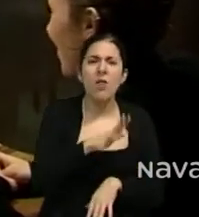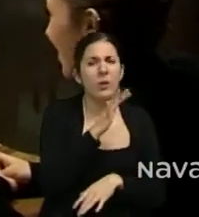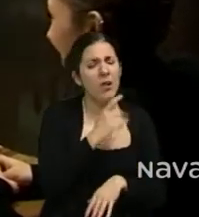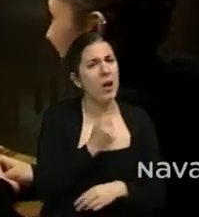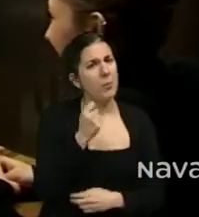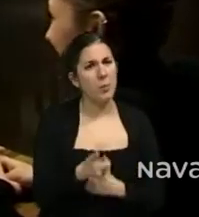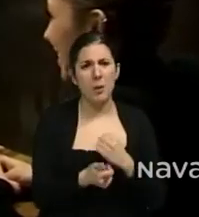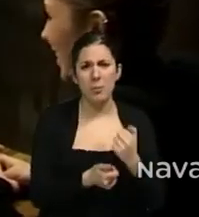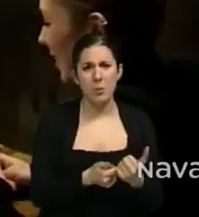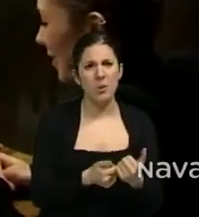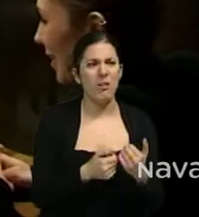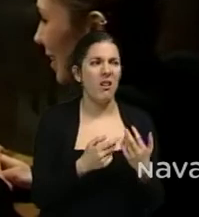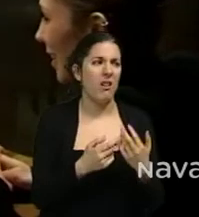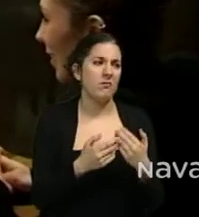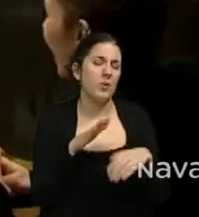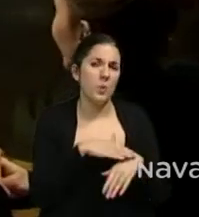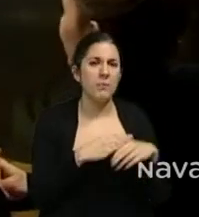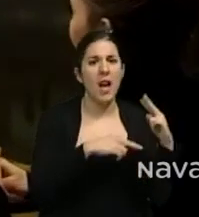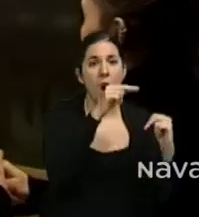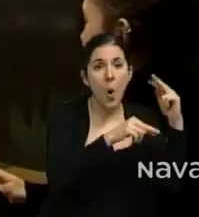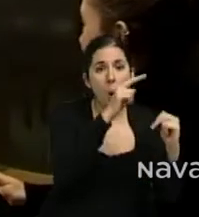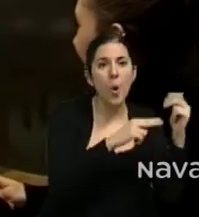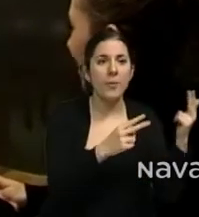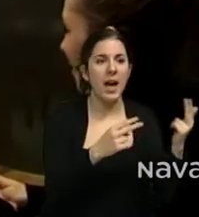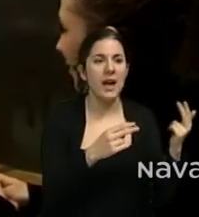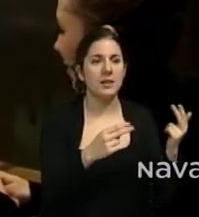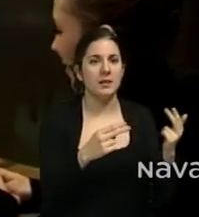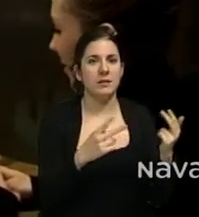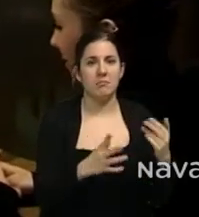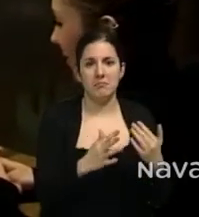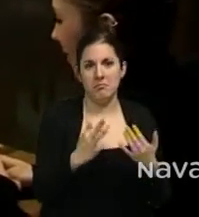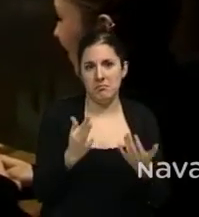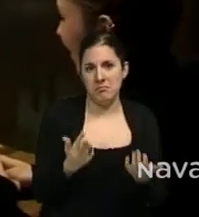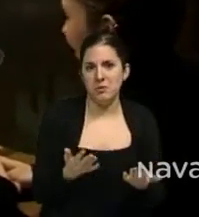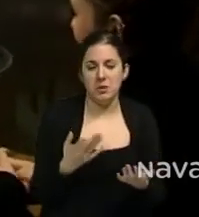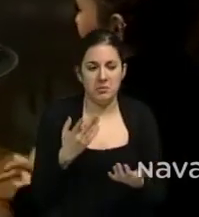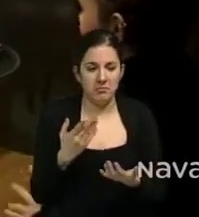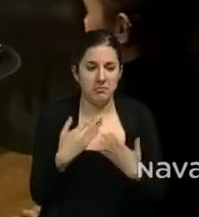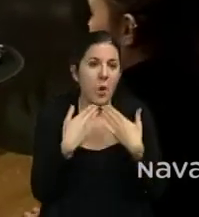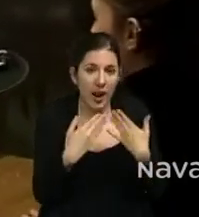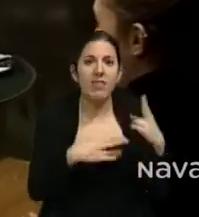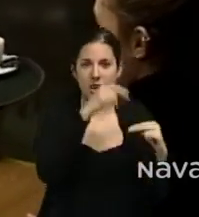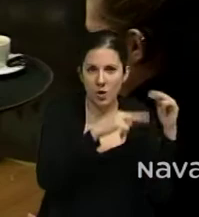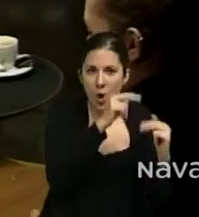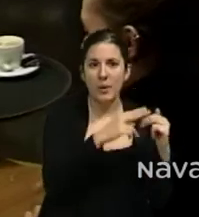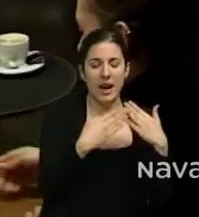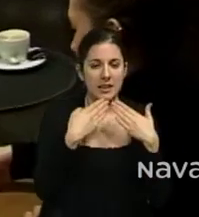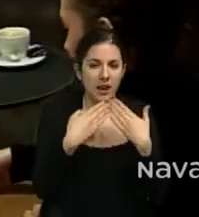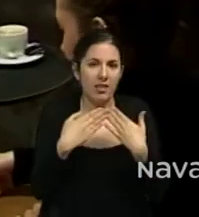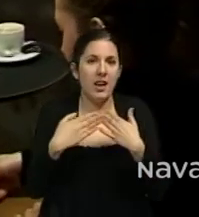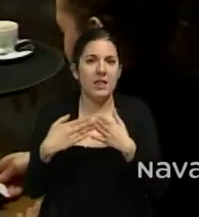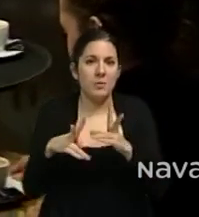mismo con las obras, con el nuevo asfaltado de la calle, creemos que va a ir un pasito para adelante.